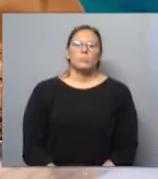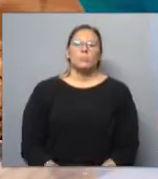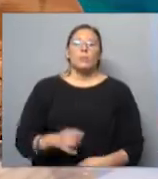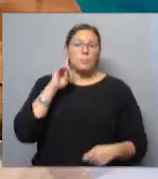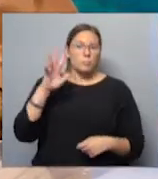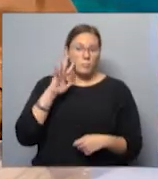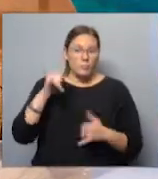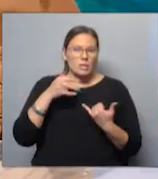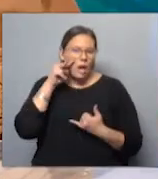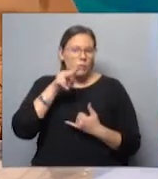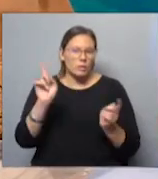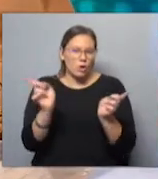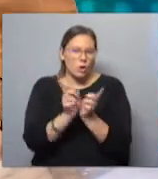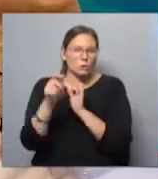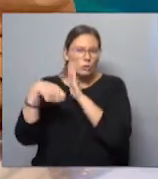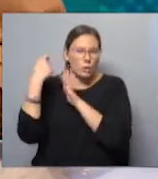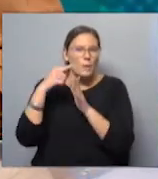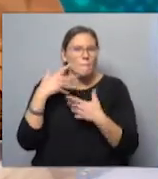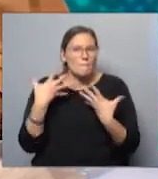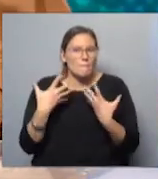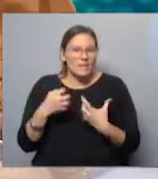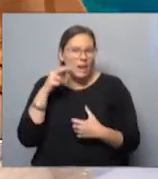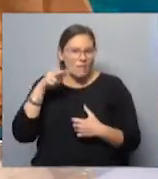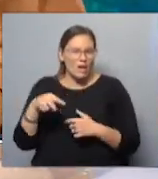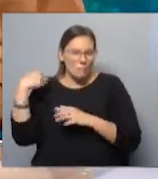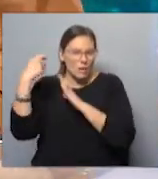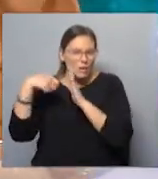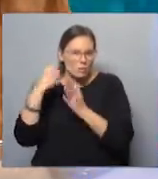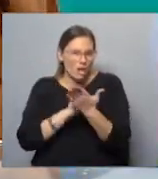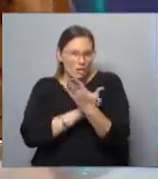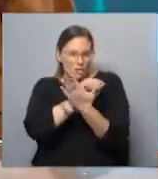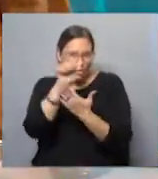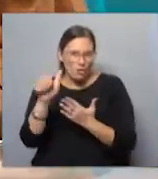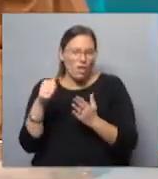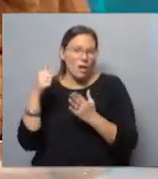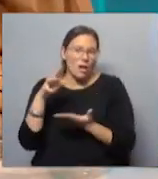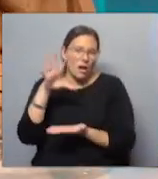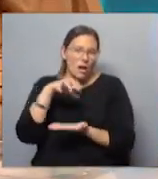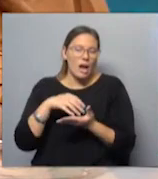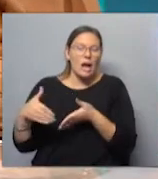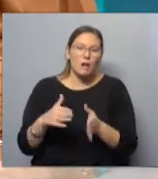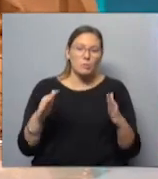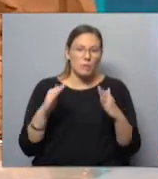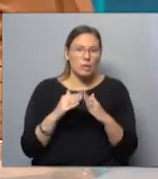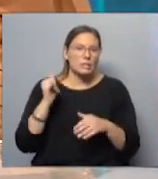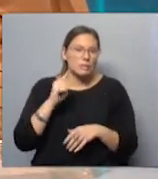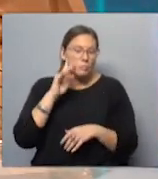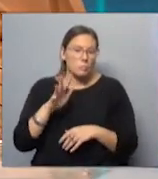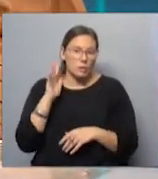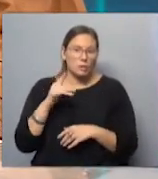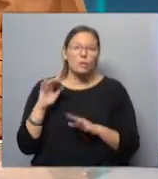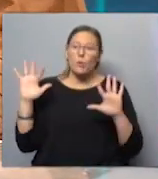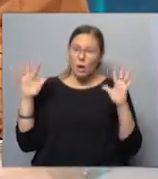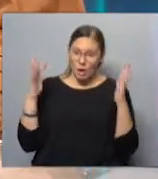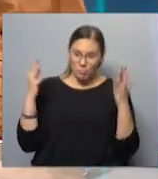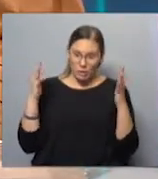Me imagino que ya viendo el trailer les había dado ganas de ir a ver la peli al cine, de ir a ver Camino a casa. Totalmente. Recibimos con